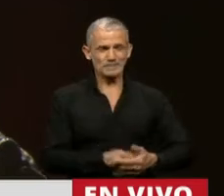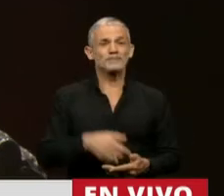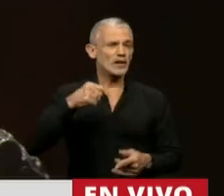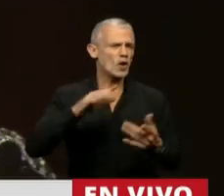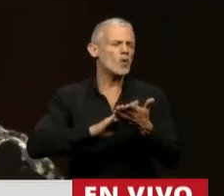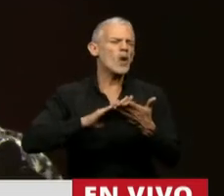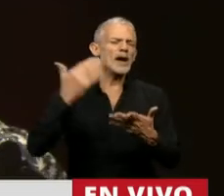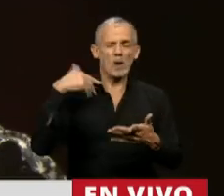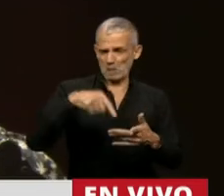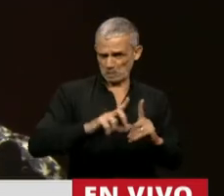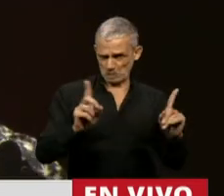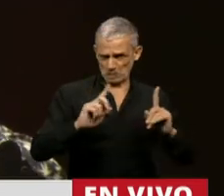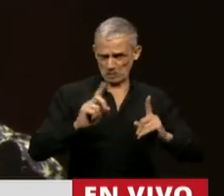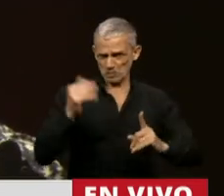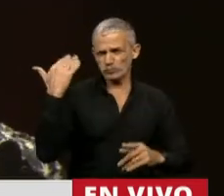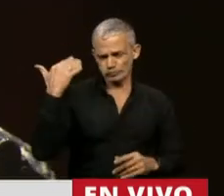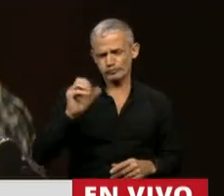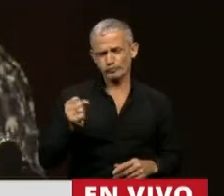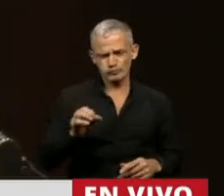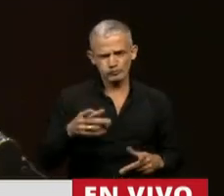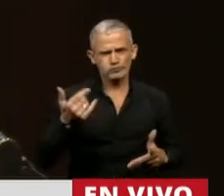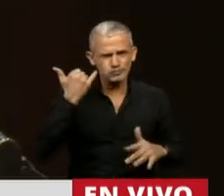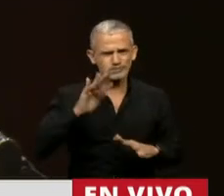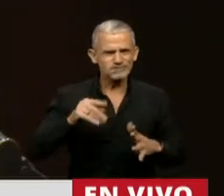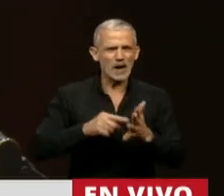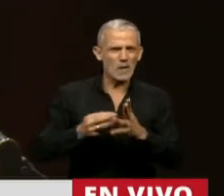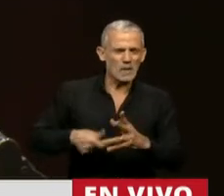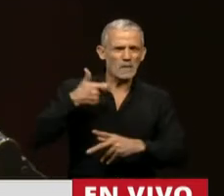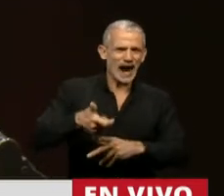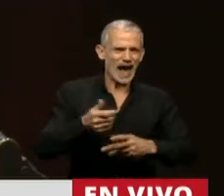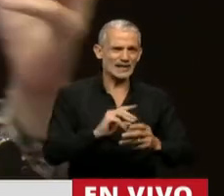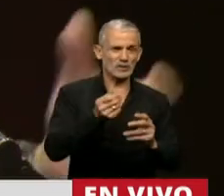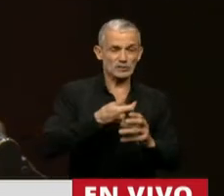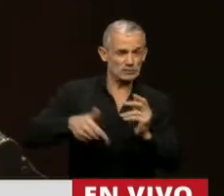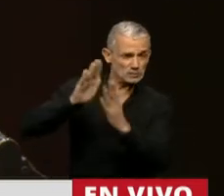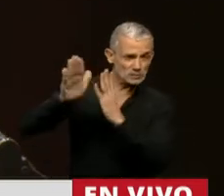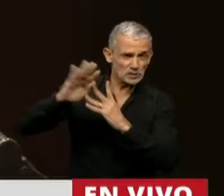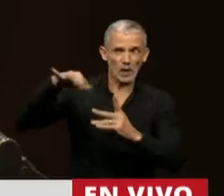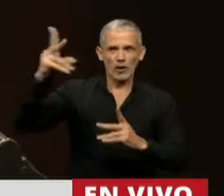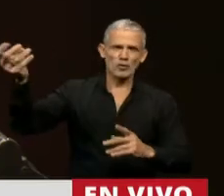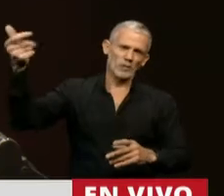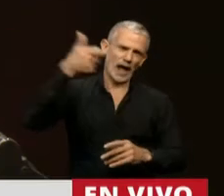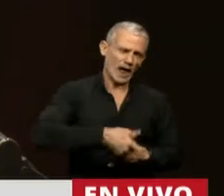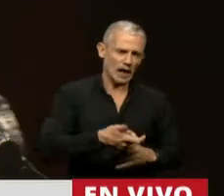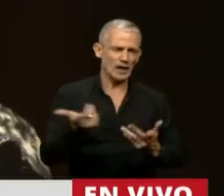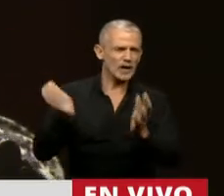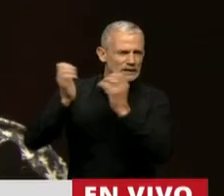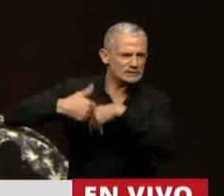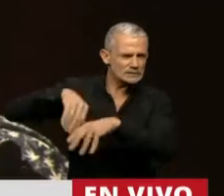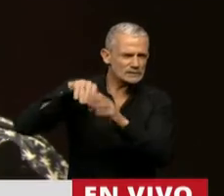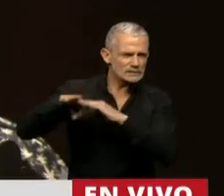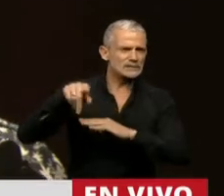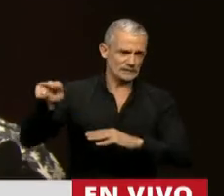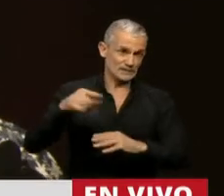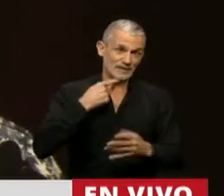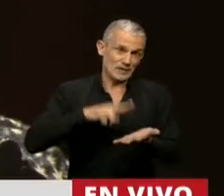es una novedad, la verdad es que los capitales, los londrinas, los que se van, los que vienen, las guaridas fiscales, que son